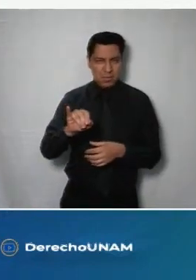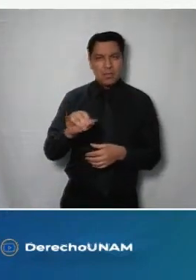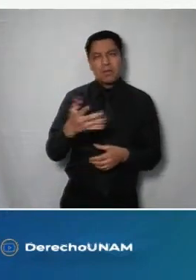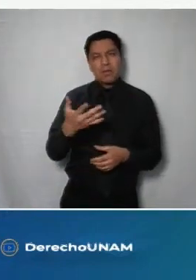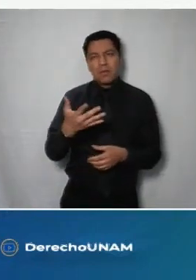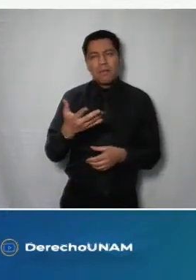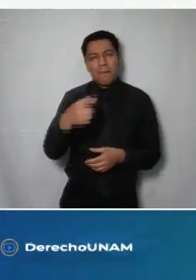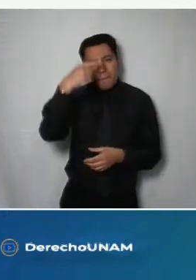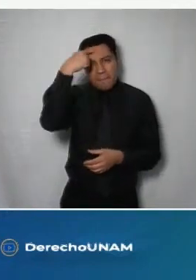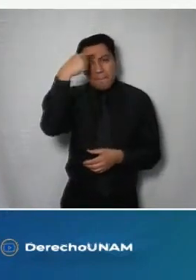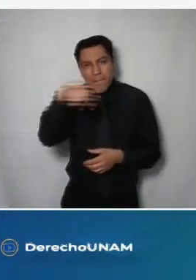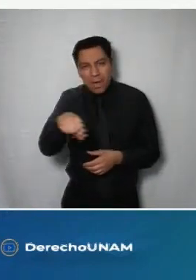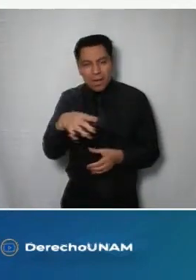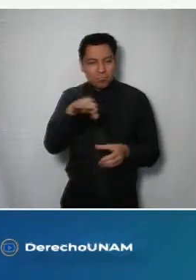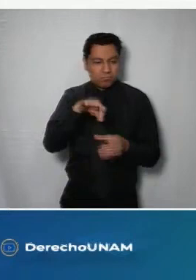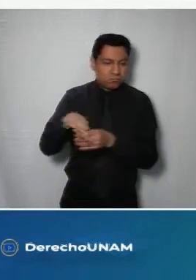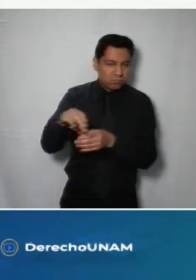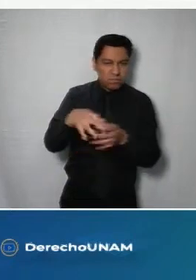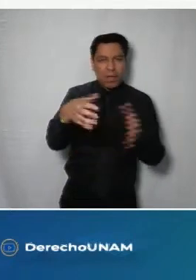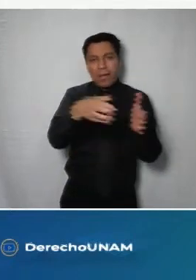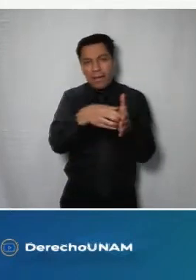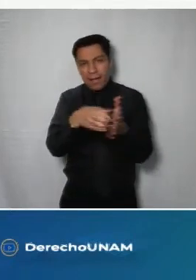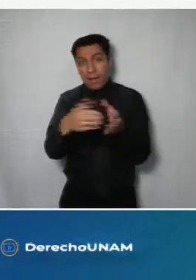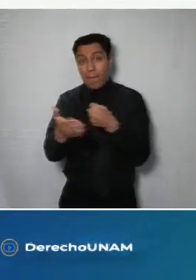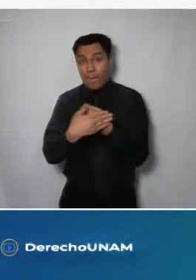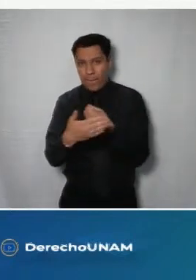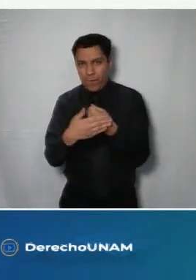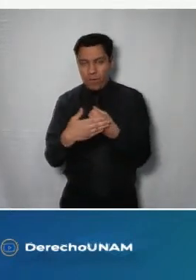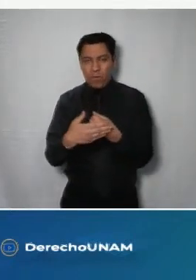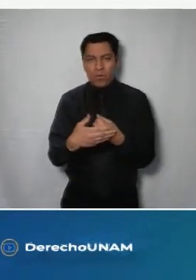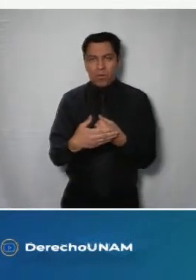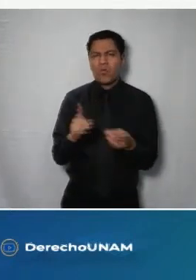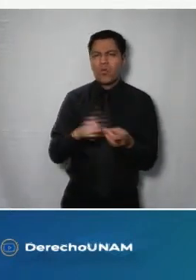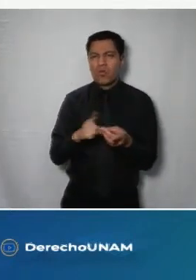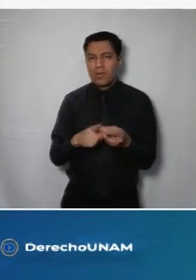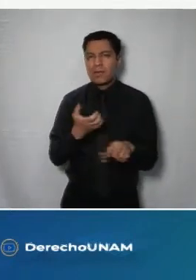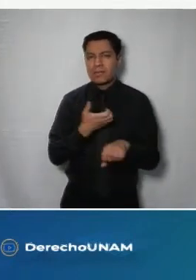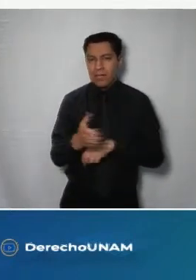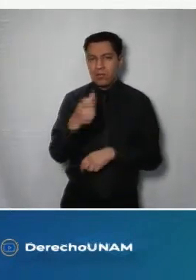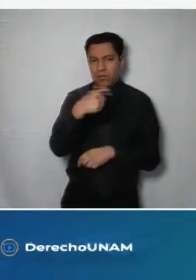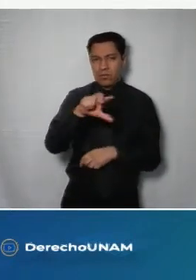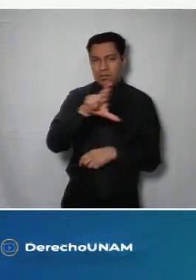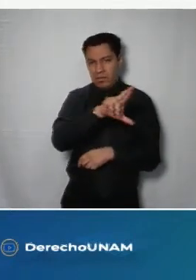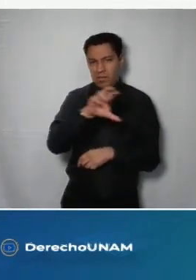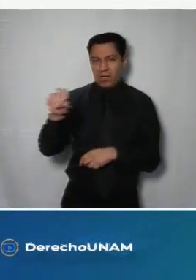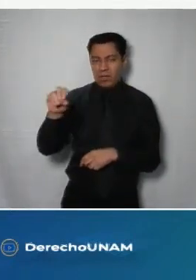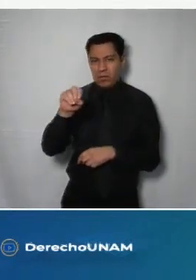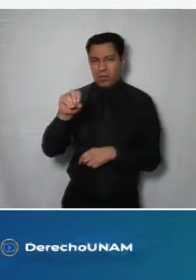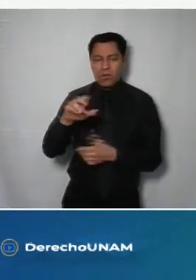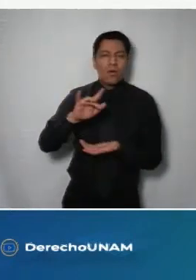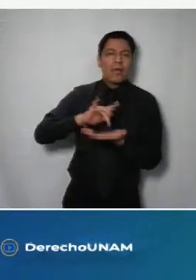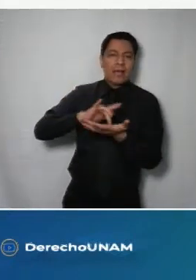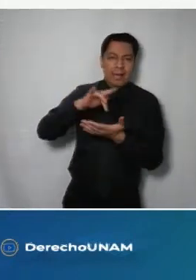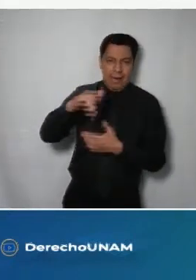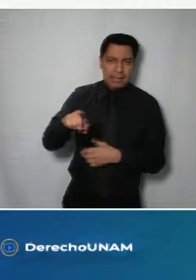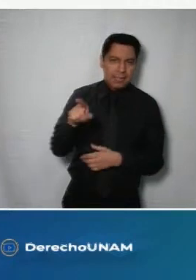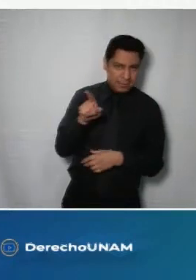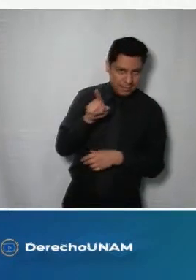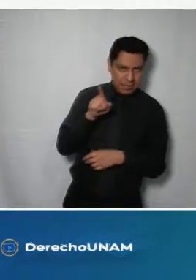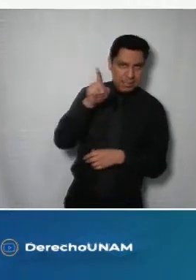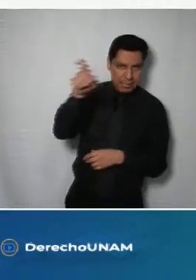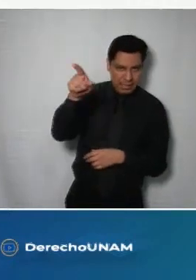Electorales junto con Listu de Transparencia y Protección de Datos Personales del Estado de Quintana Roo muy agradecido con Magda Eugenia Jesús Lozano